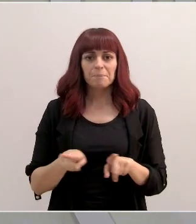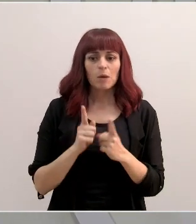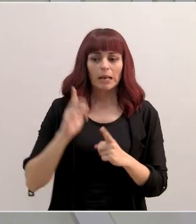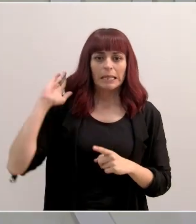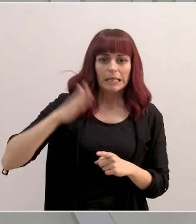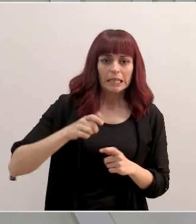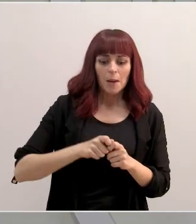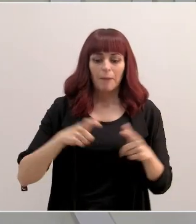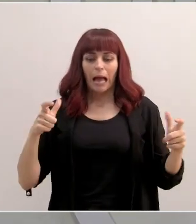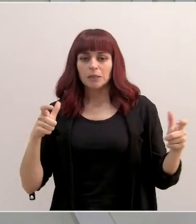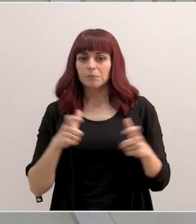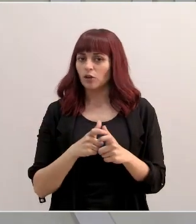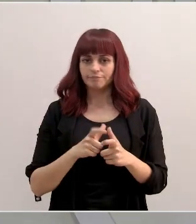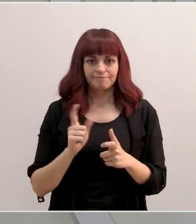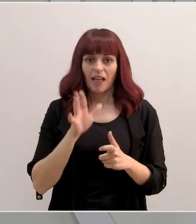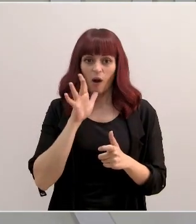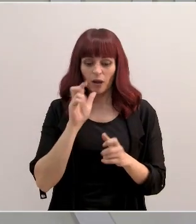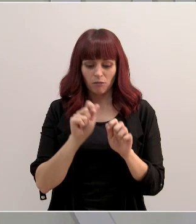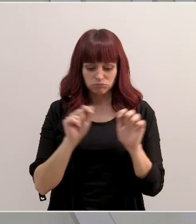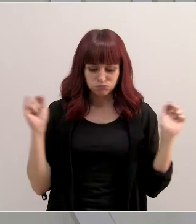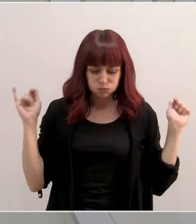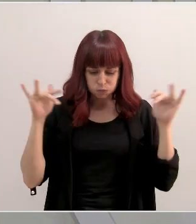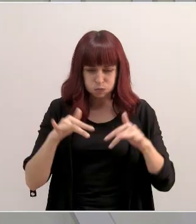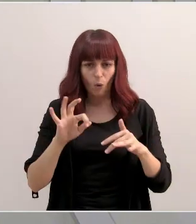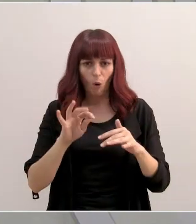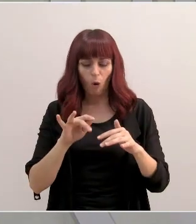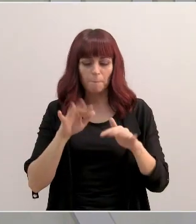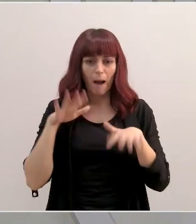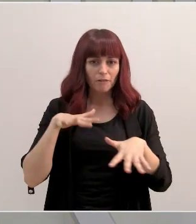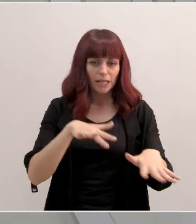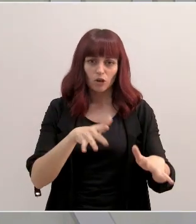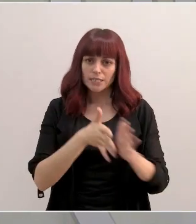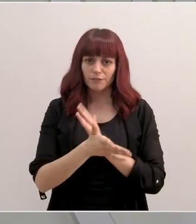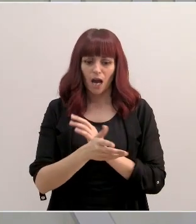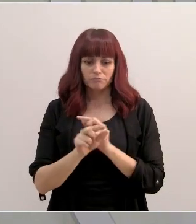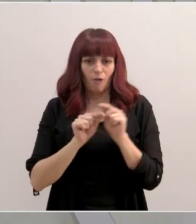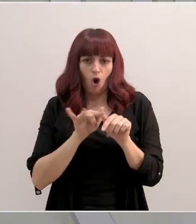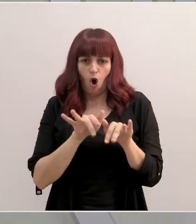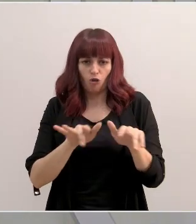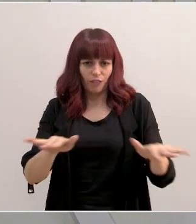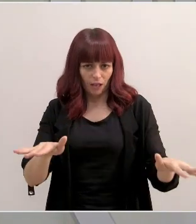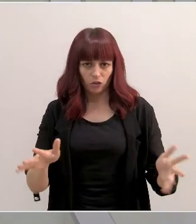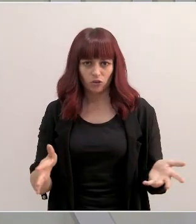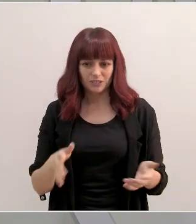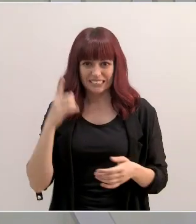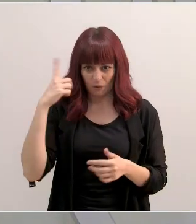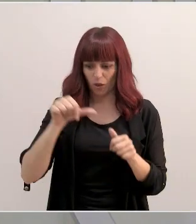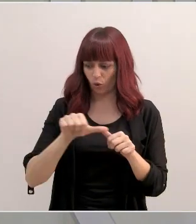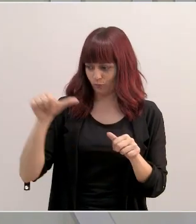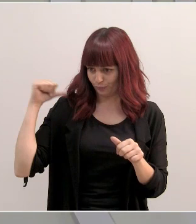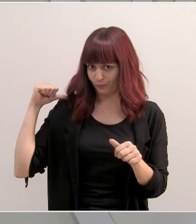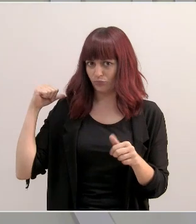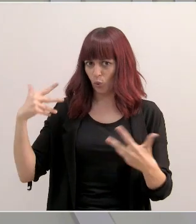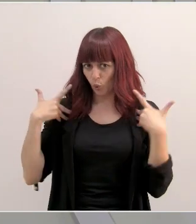incidencia. La realidad es que ahora mismo aglomeraciones y manifestaciones pueden ser un foco de contagio. Y sabiendo lo que hemos padecido